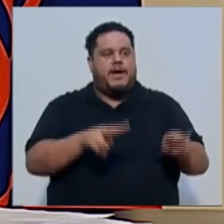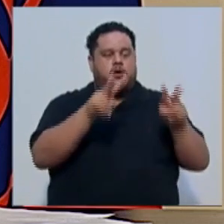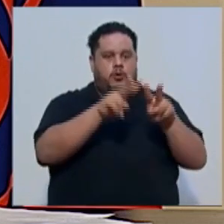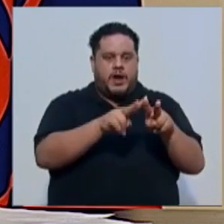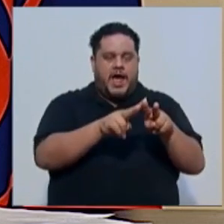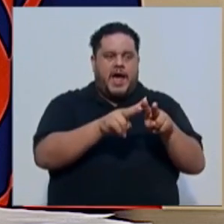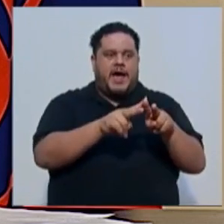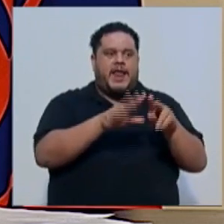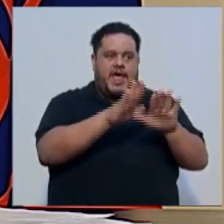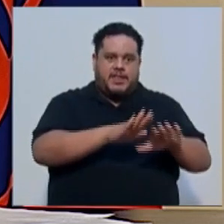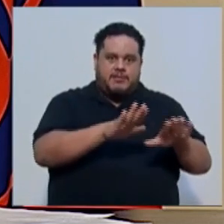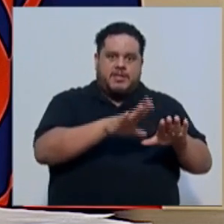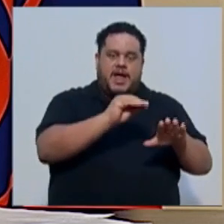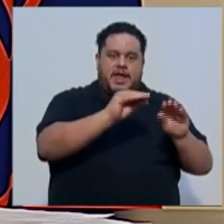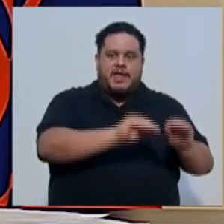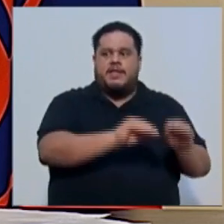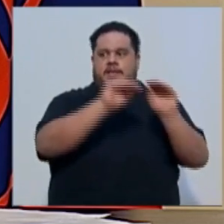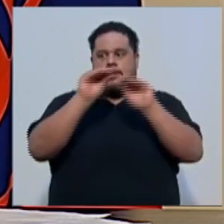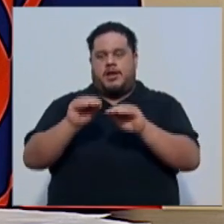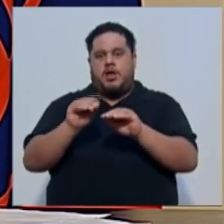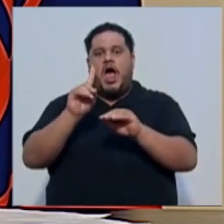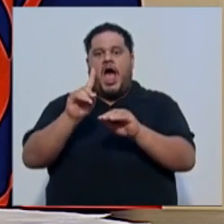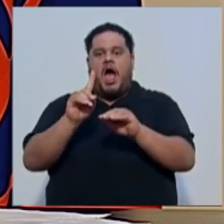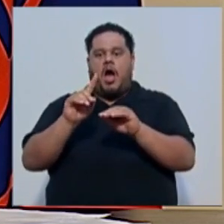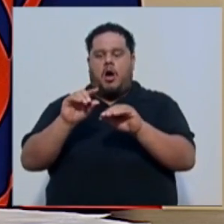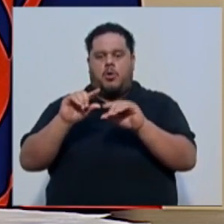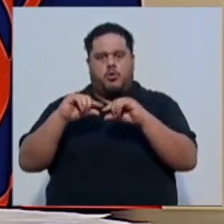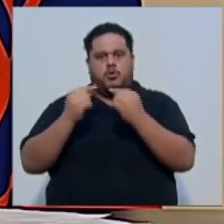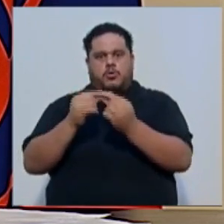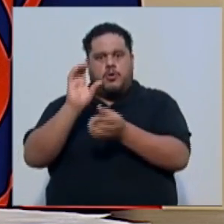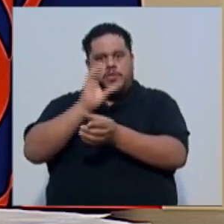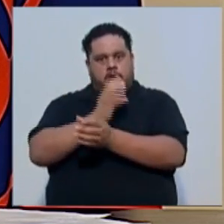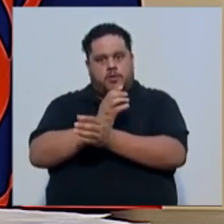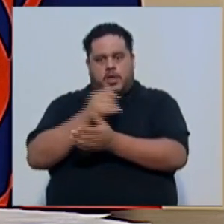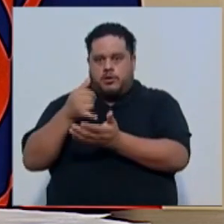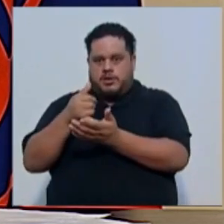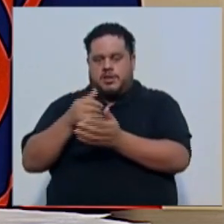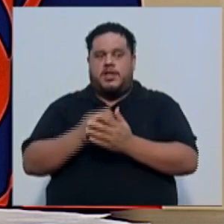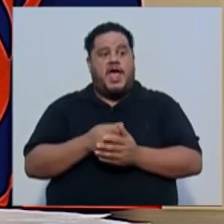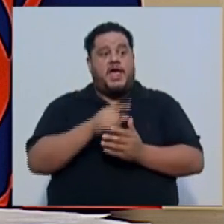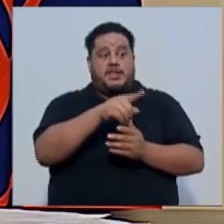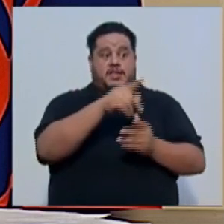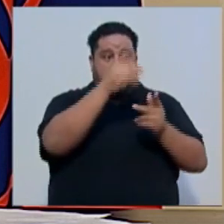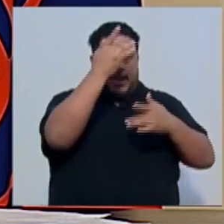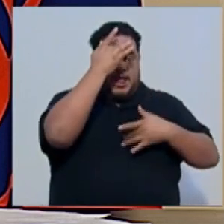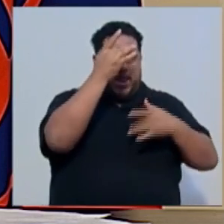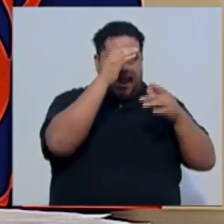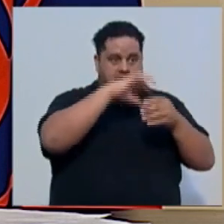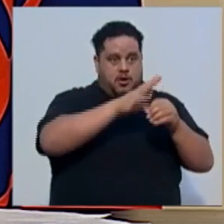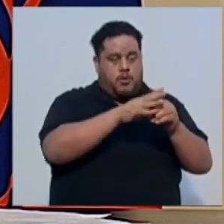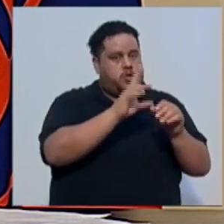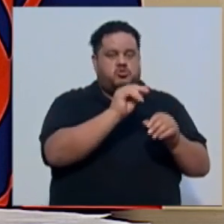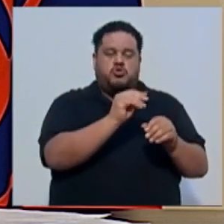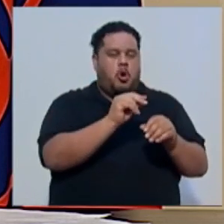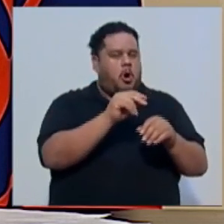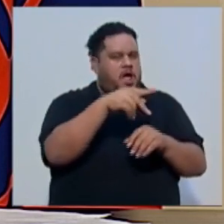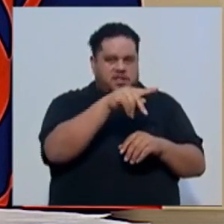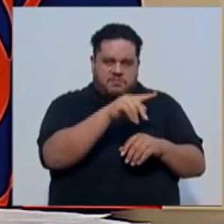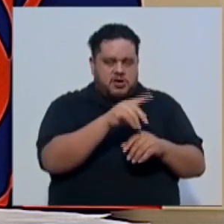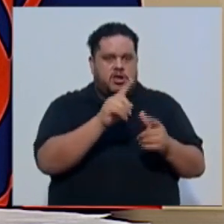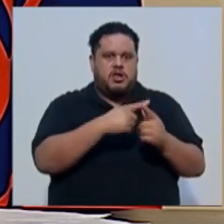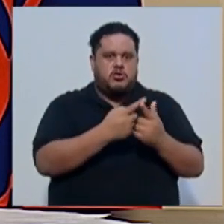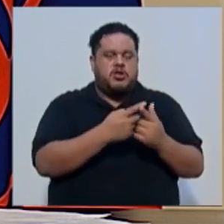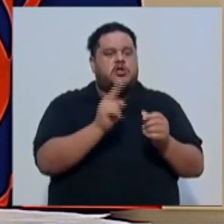traerse el paciente a una unidad de cuidados intensivos. Si el paciente no es un paciente crítico, entonces podemos utilizar los